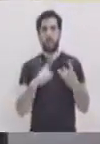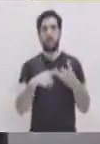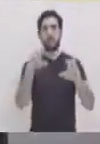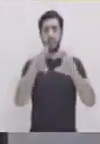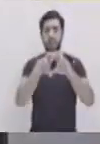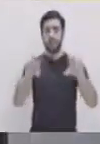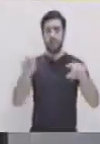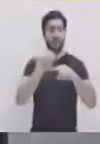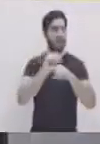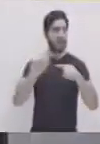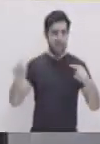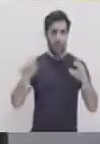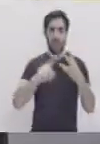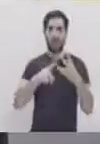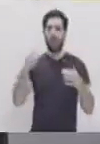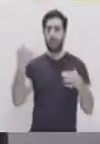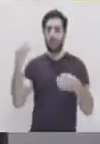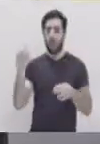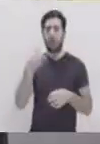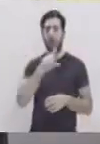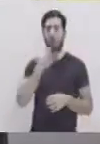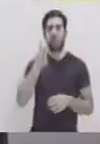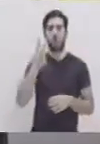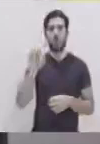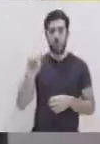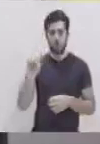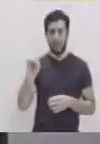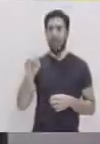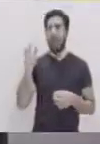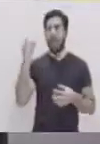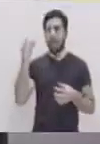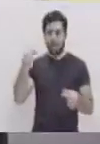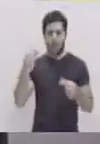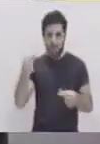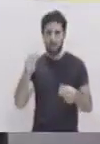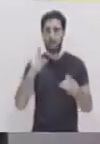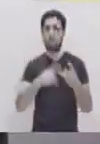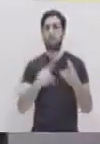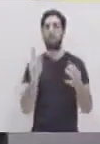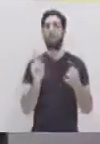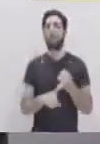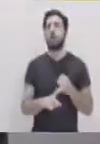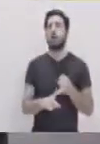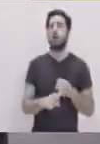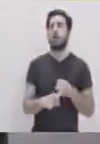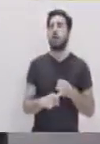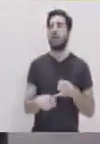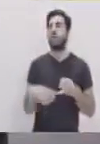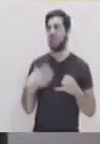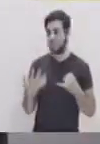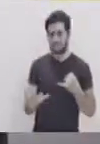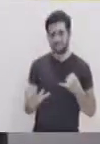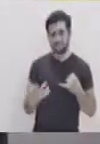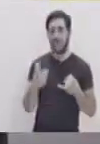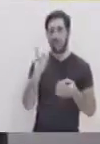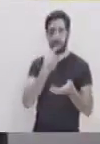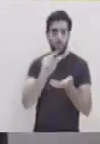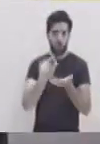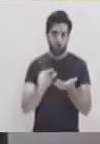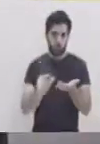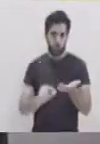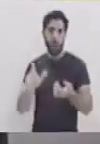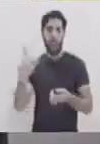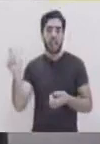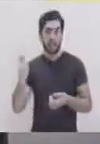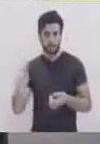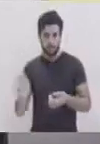colores a tu elección, una regla, hoja 120 grados. Para lo